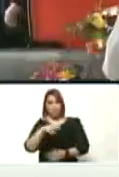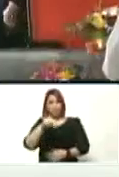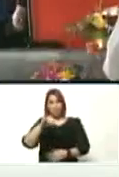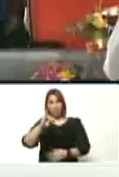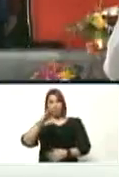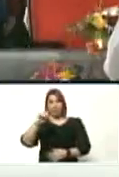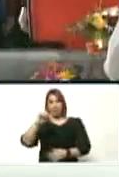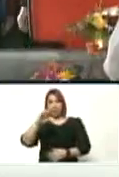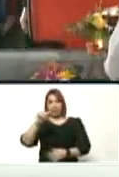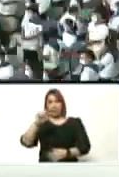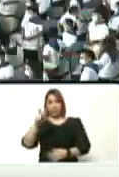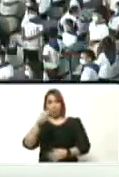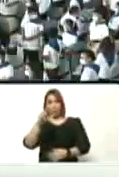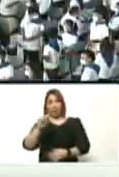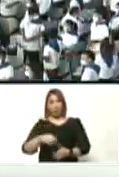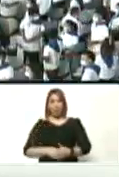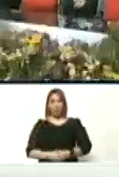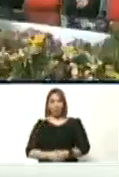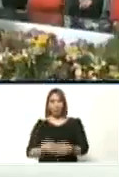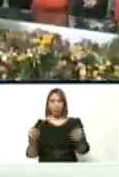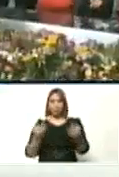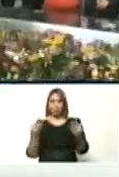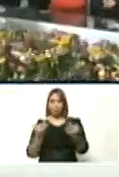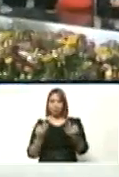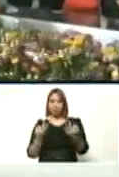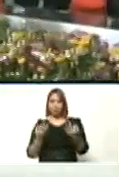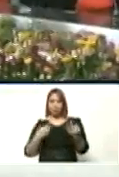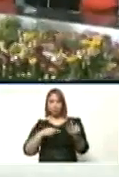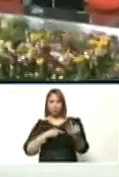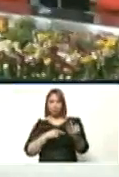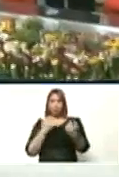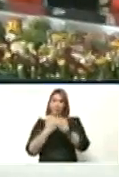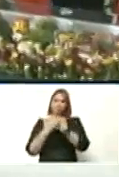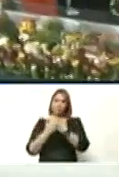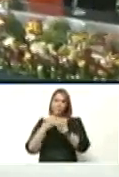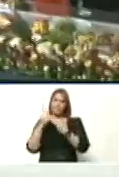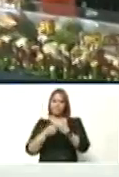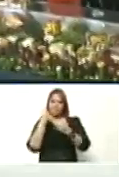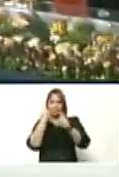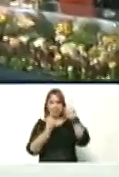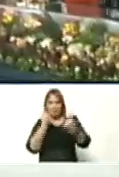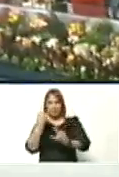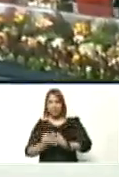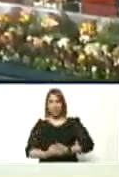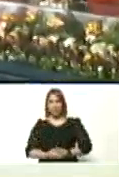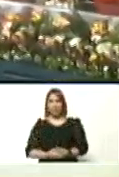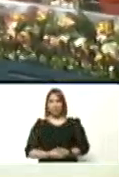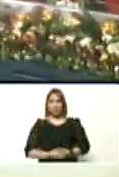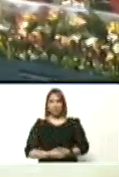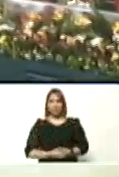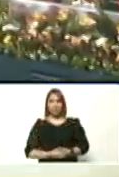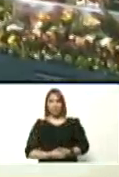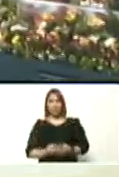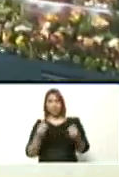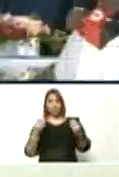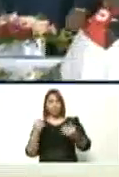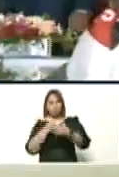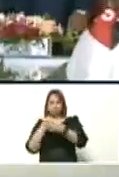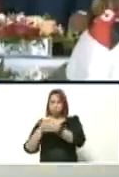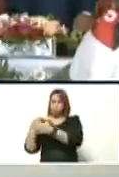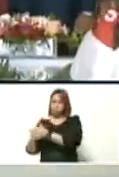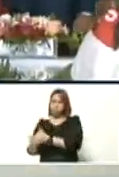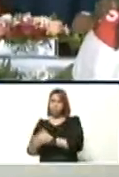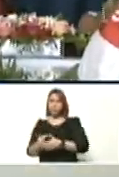le enviamos siempre nuestro afecto y admiración de tantas luchas